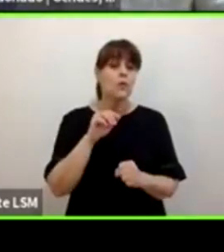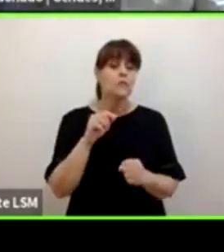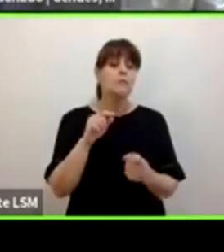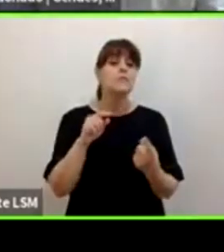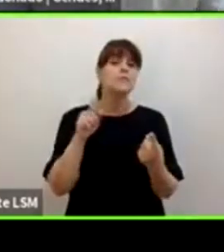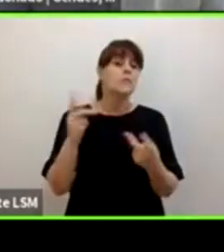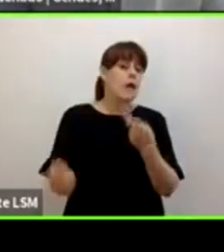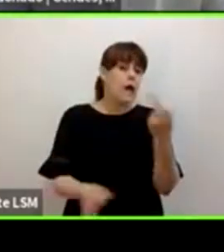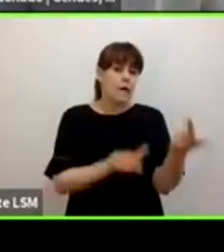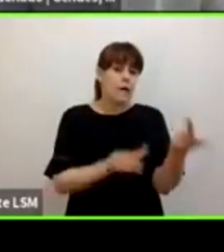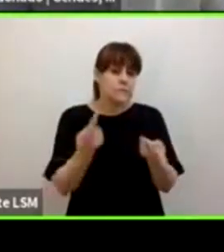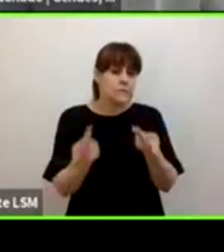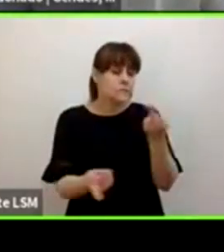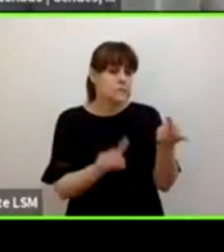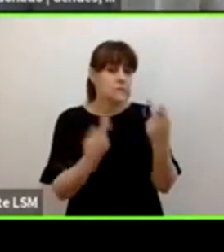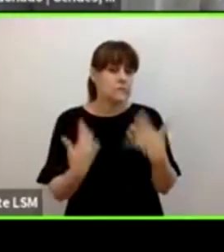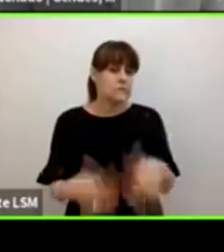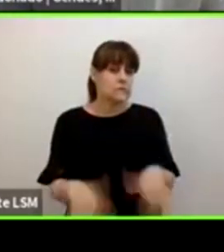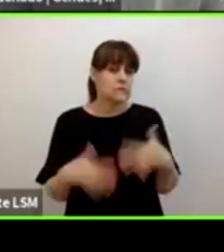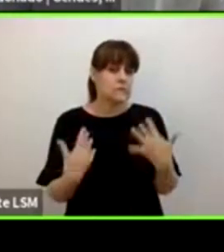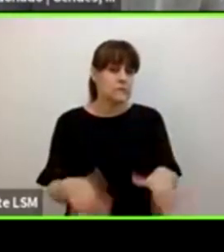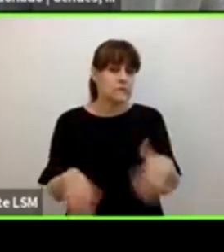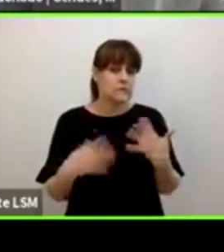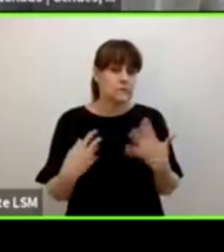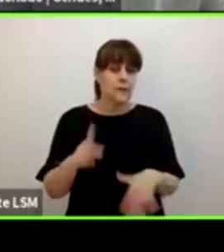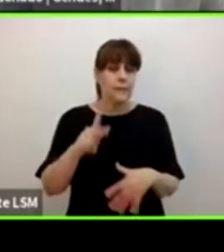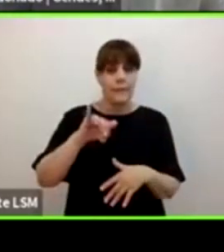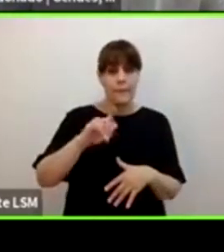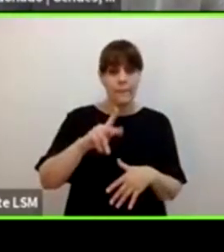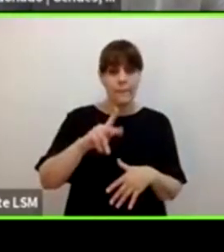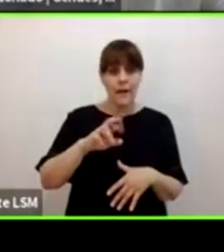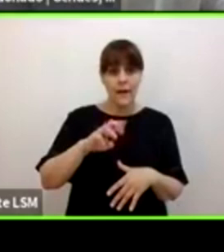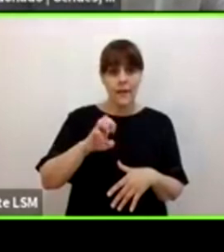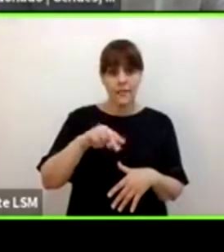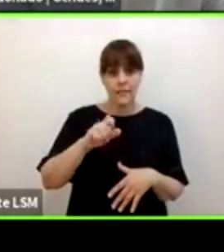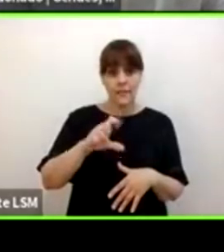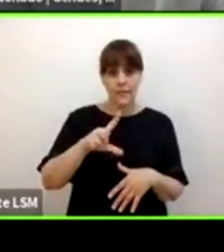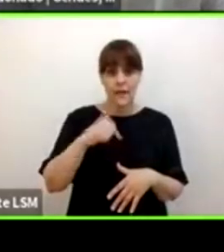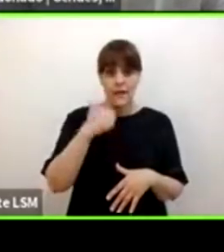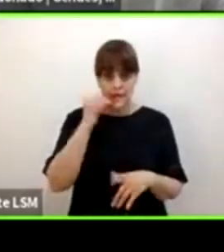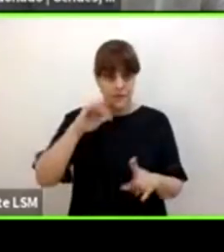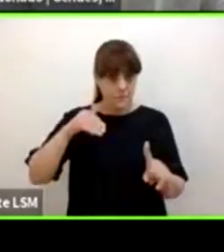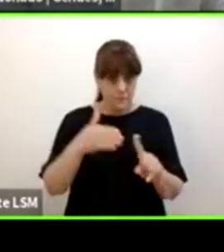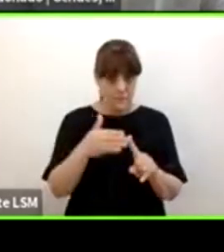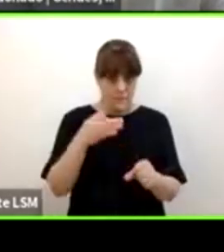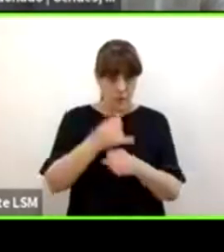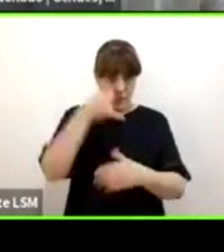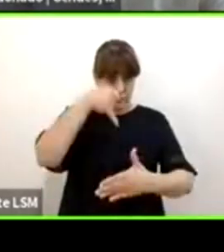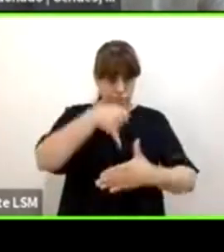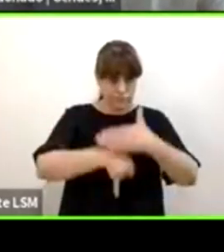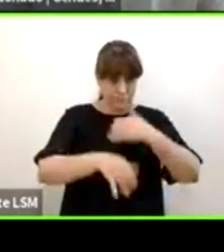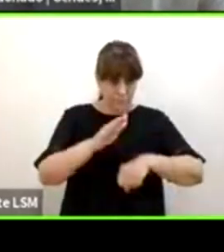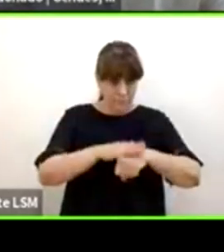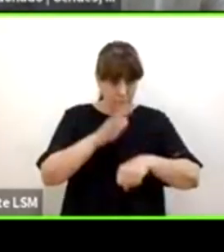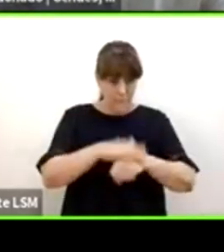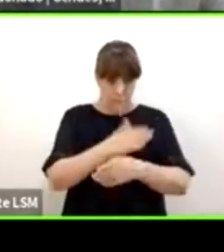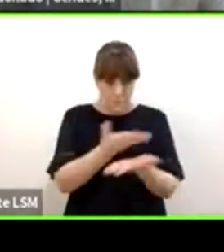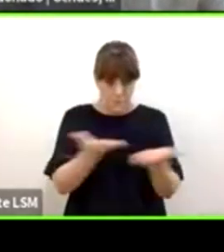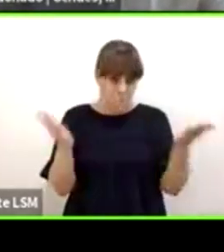pues muchas están girando en torno al pin parental si alguien de ustedes quisiera también abundar en eso pues estaría muy bien como ustedes gusten